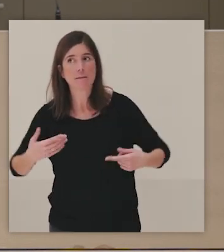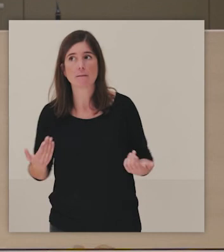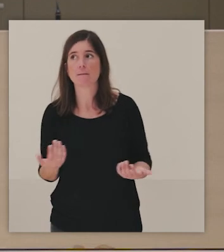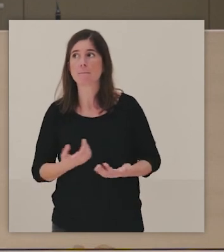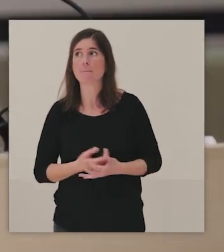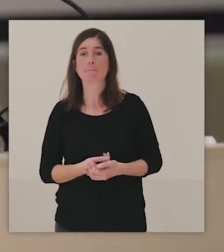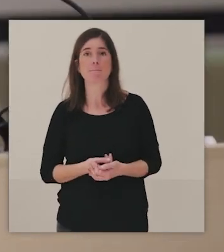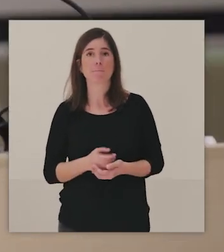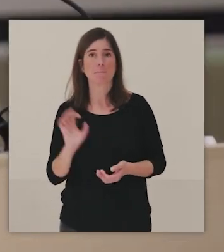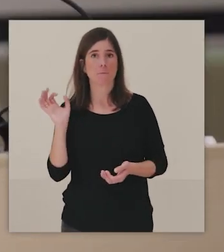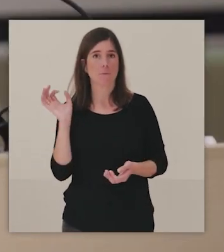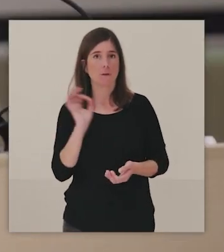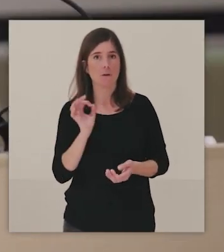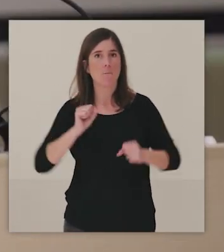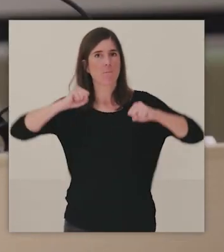migrantes,